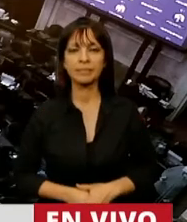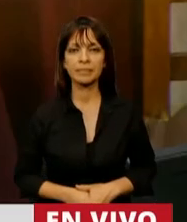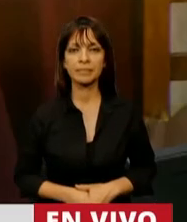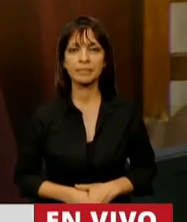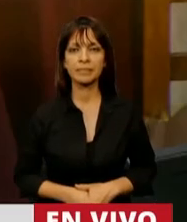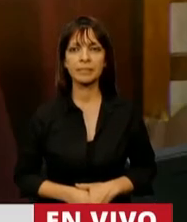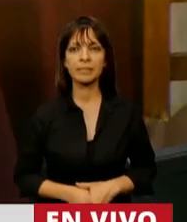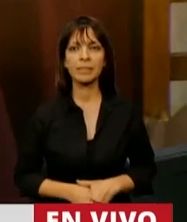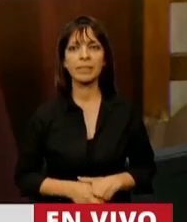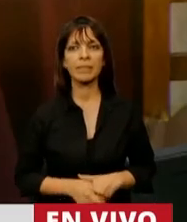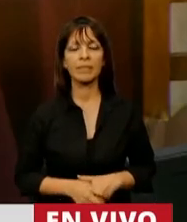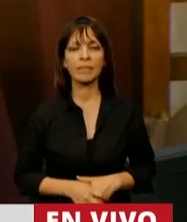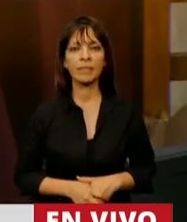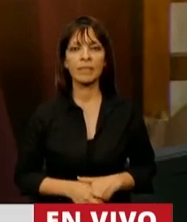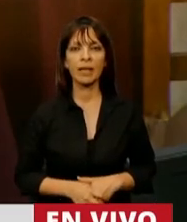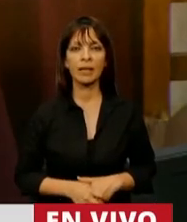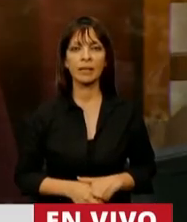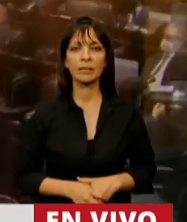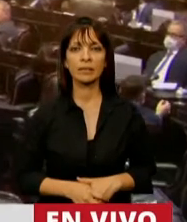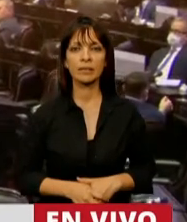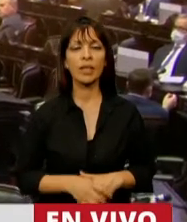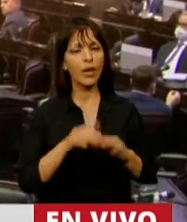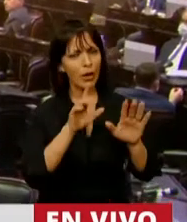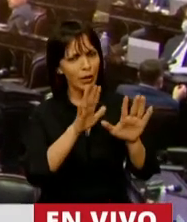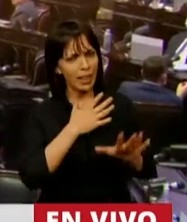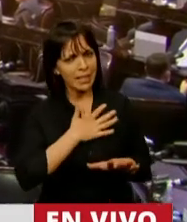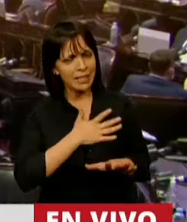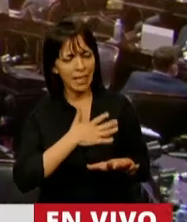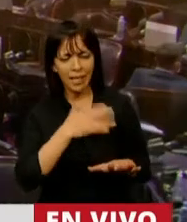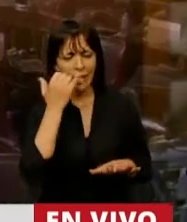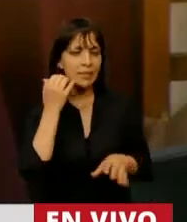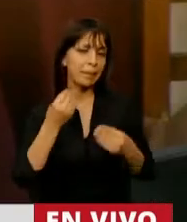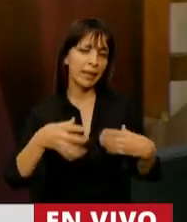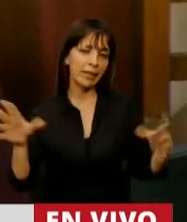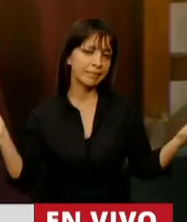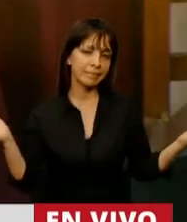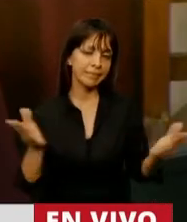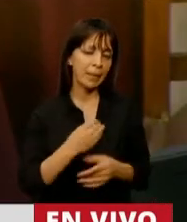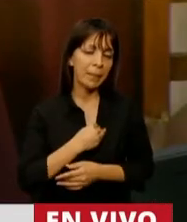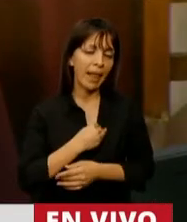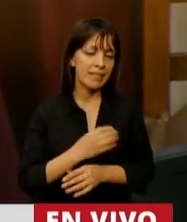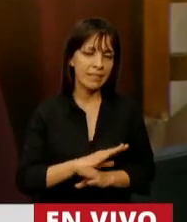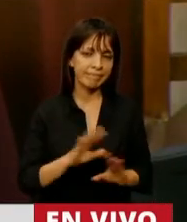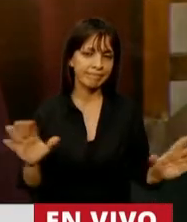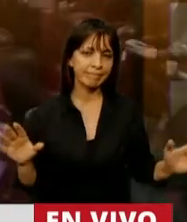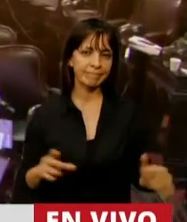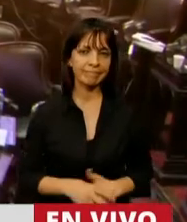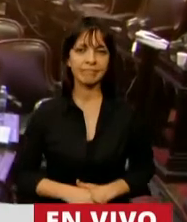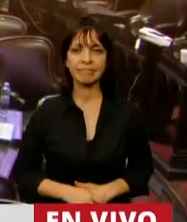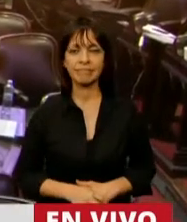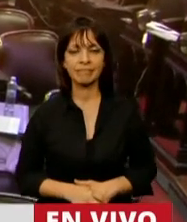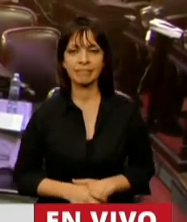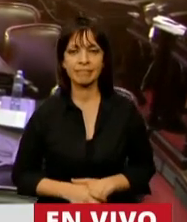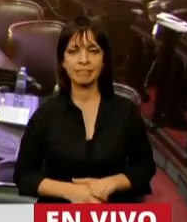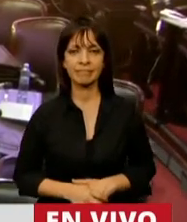Diputado, pierda... Estamos tratando dos... Quédese tranquilo, ya he perdido cualquier tipo de esperanza. Sí,